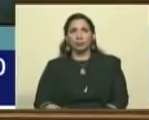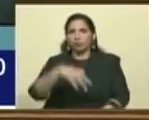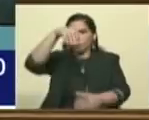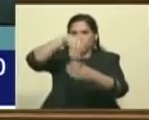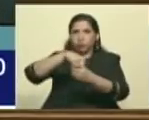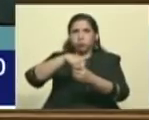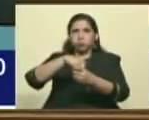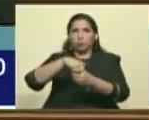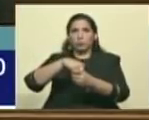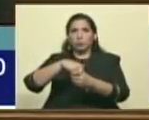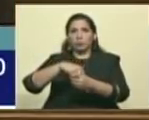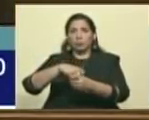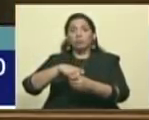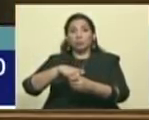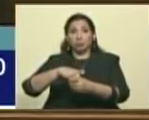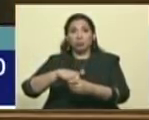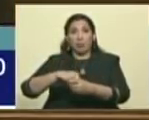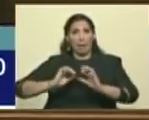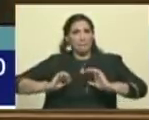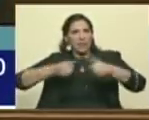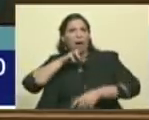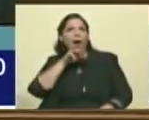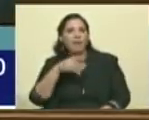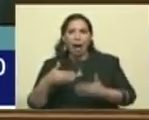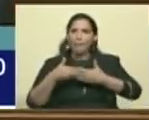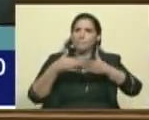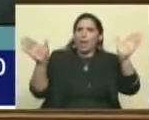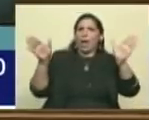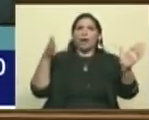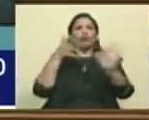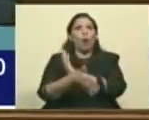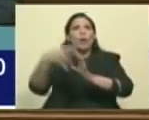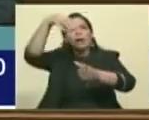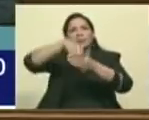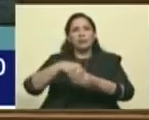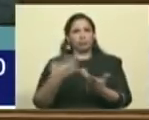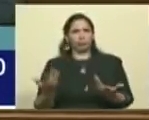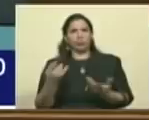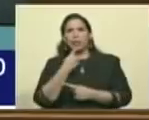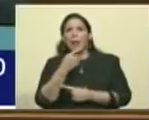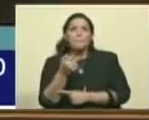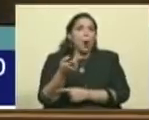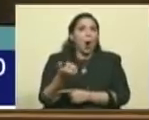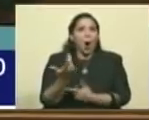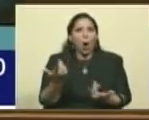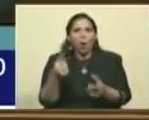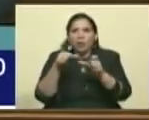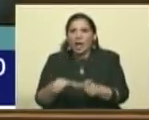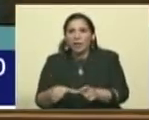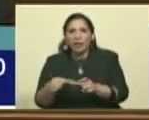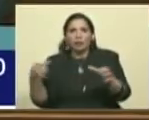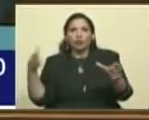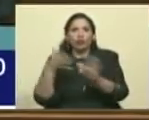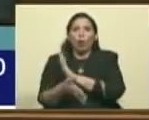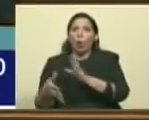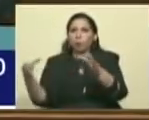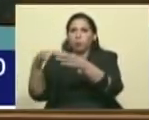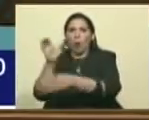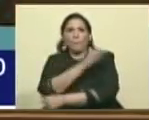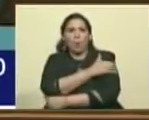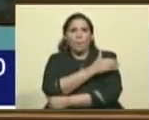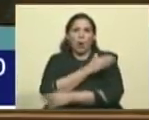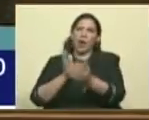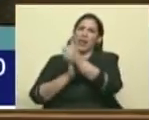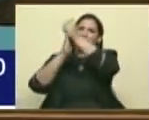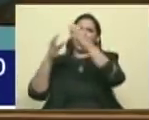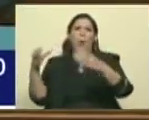Intervención, comenzaron ya a hablar de intervención abiertamente, incluido lo poco que queda de esa oposición desperdigada por el mundo. Del liderazgo opositor.